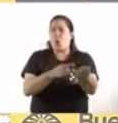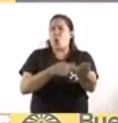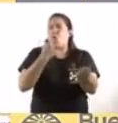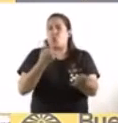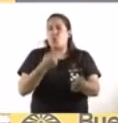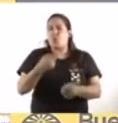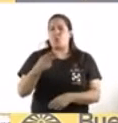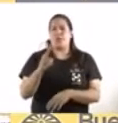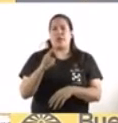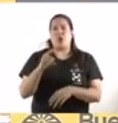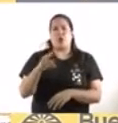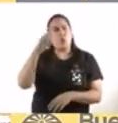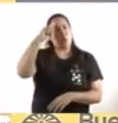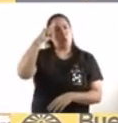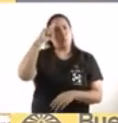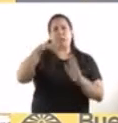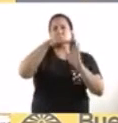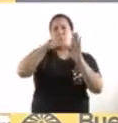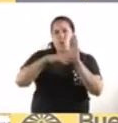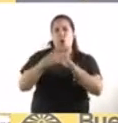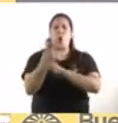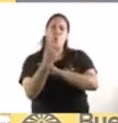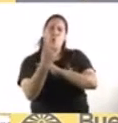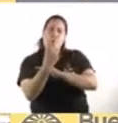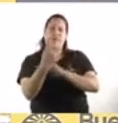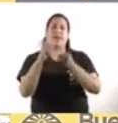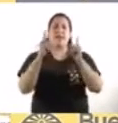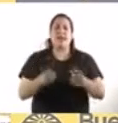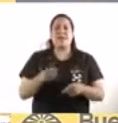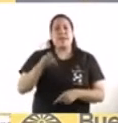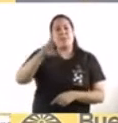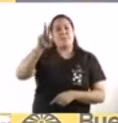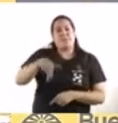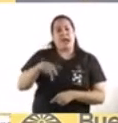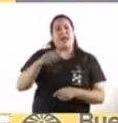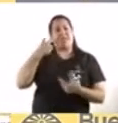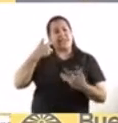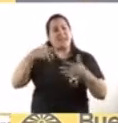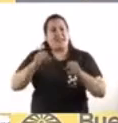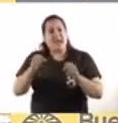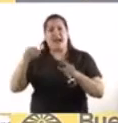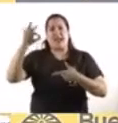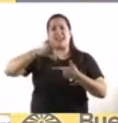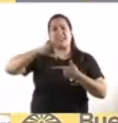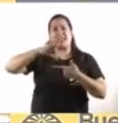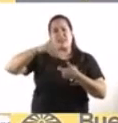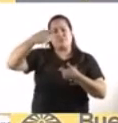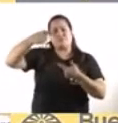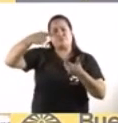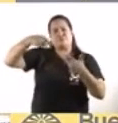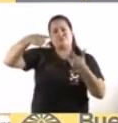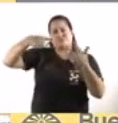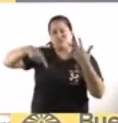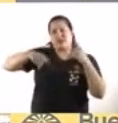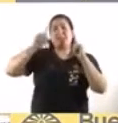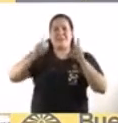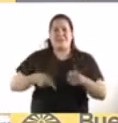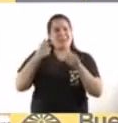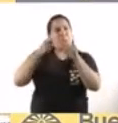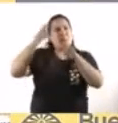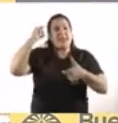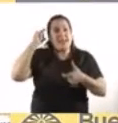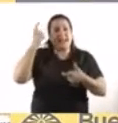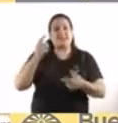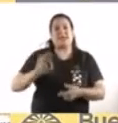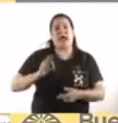con el sistema sanitario desplegado, el detectar, el testeo, la vacunación, y con la experiencia de haber aprendido lo que nos sucedió a nosotros durante